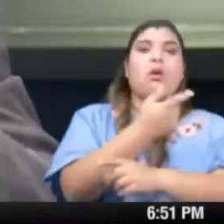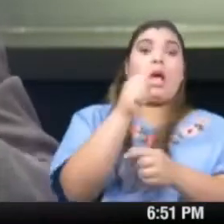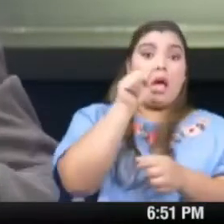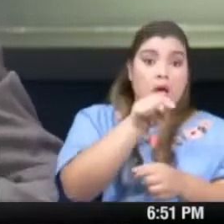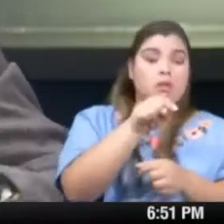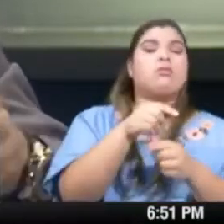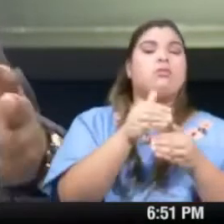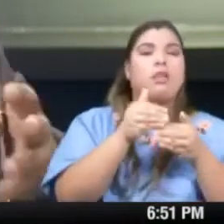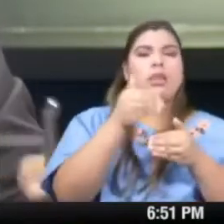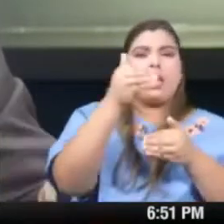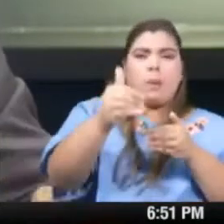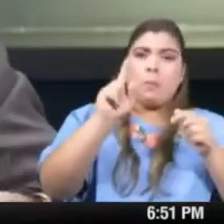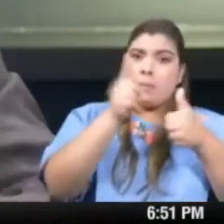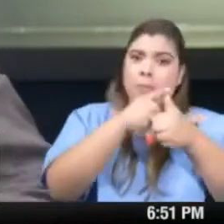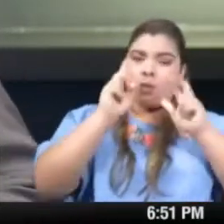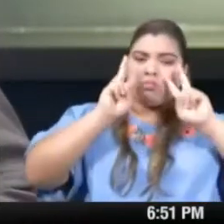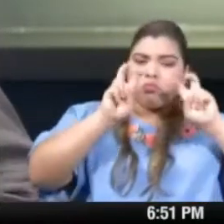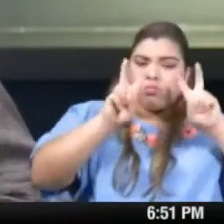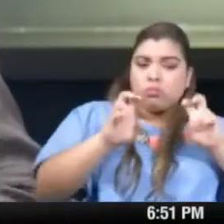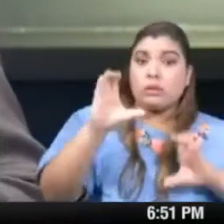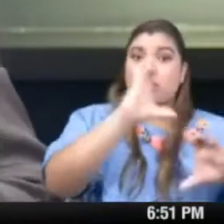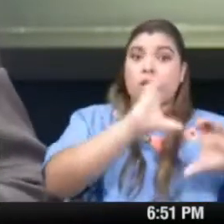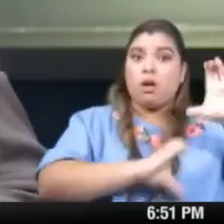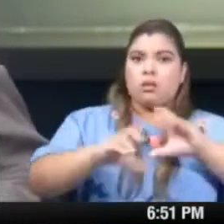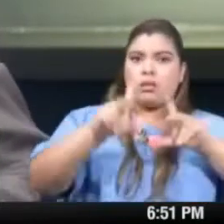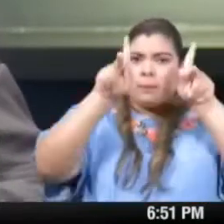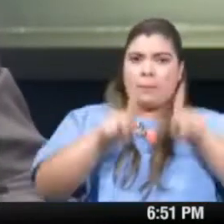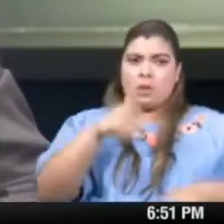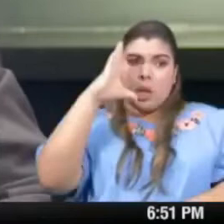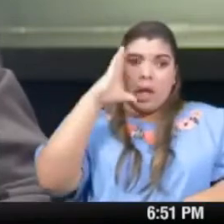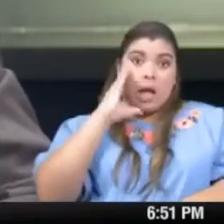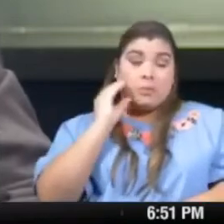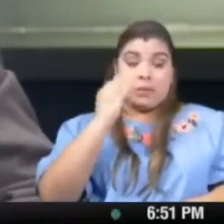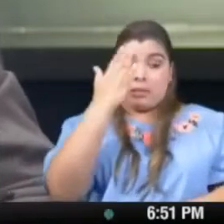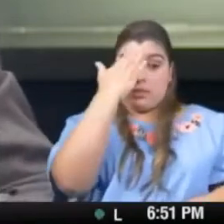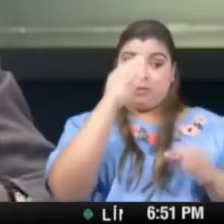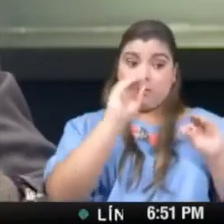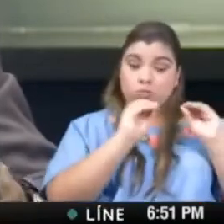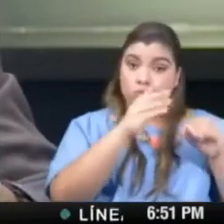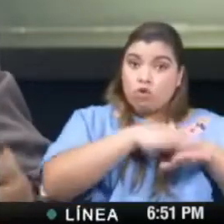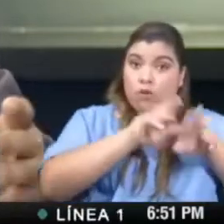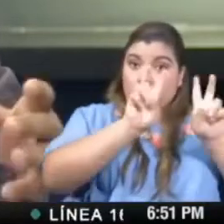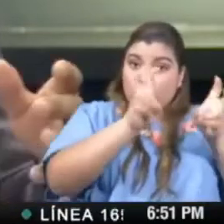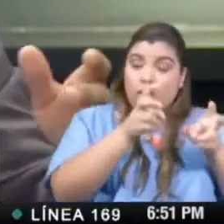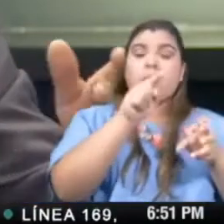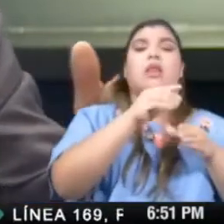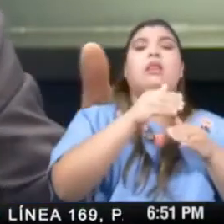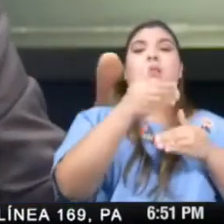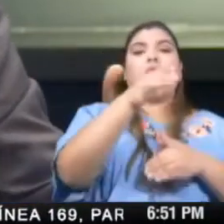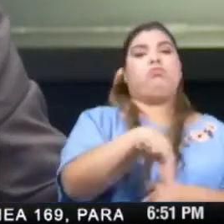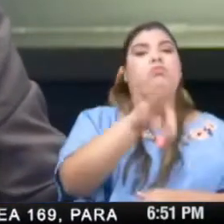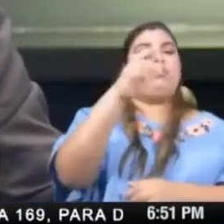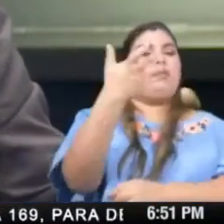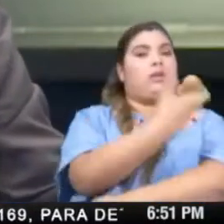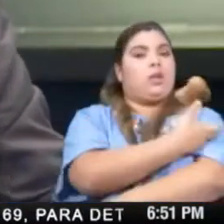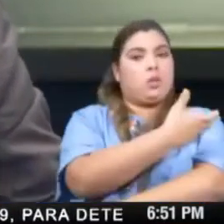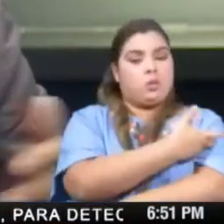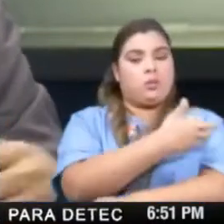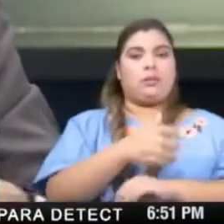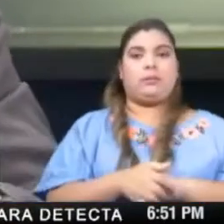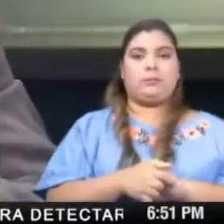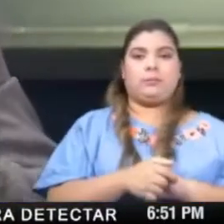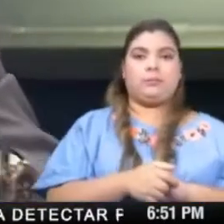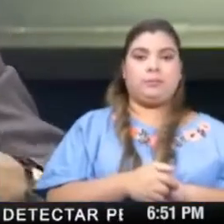análisis científico, por supuesto, tanto de la mesa de tarea de vacunas